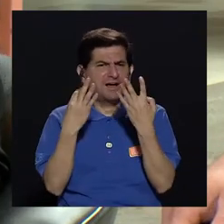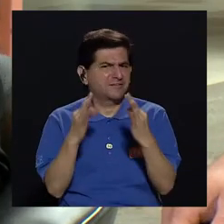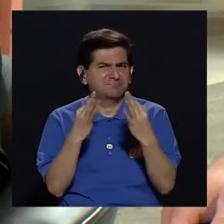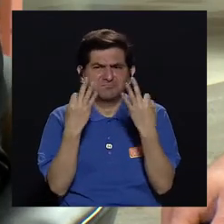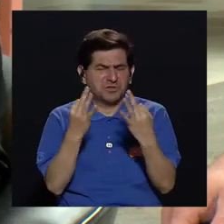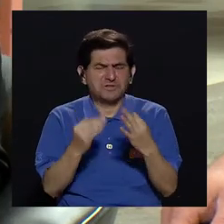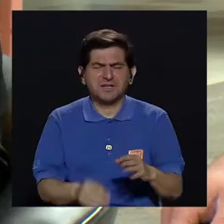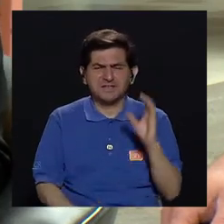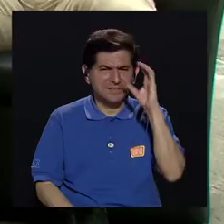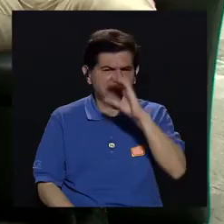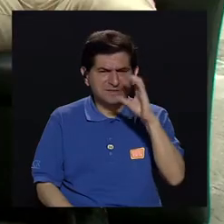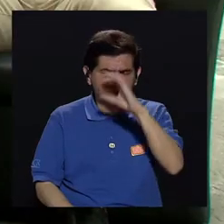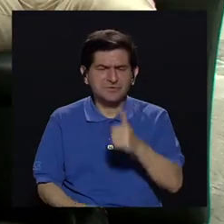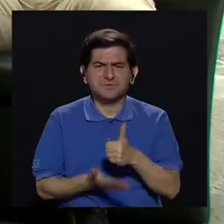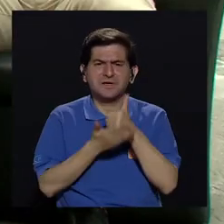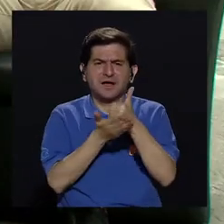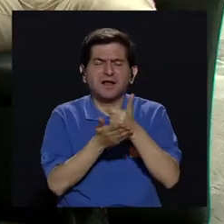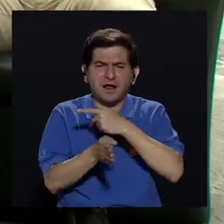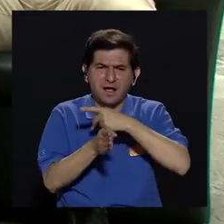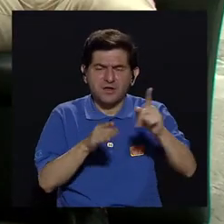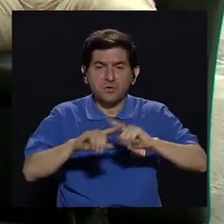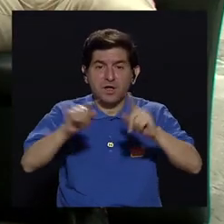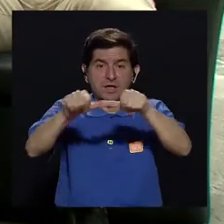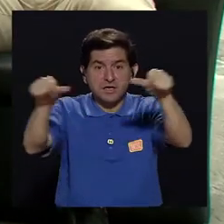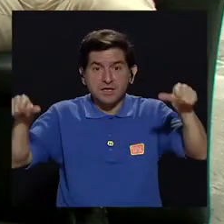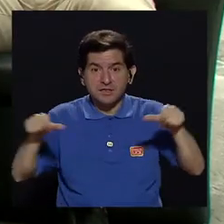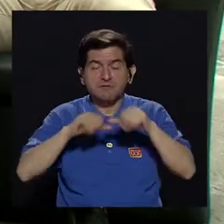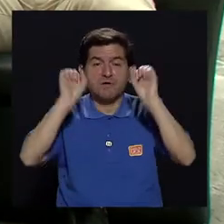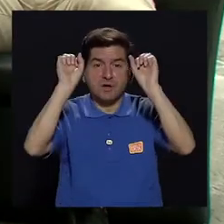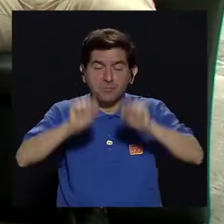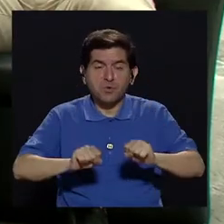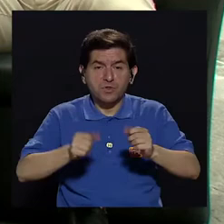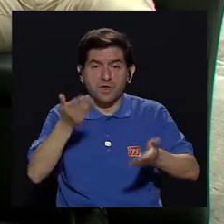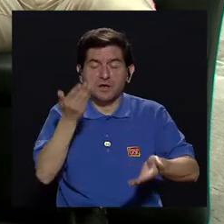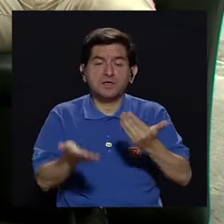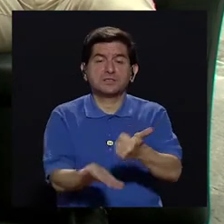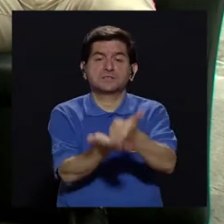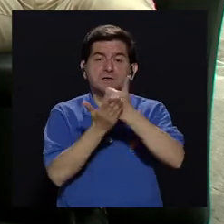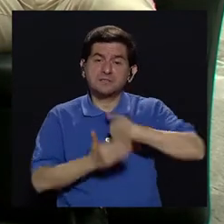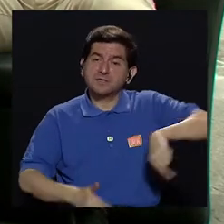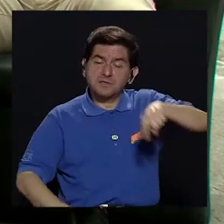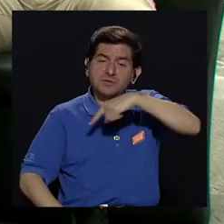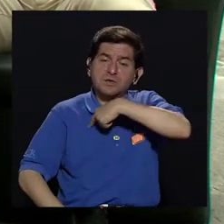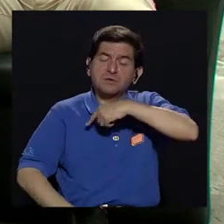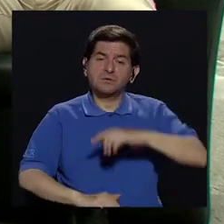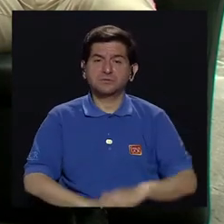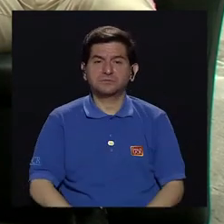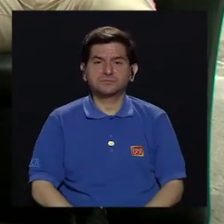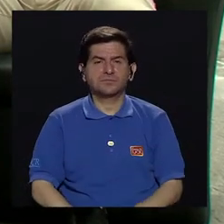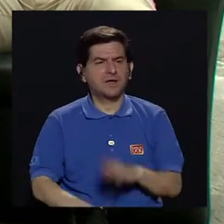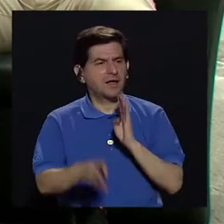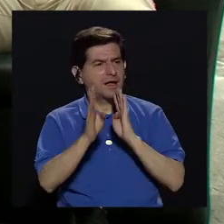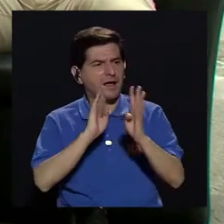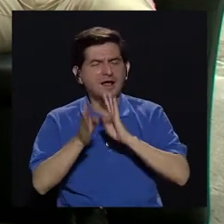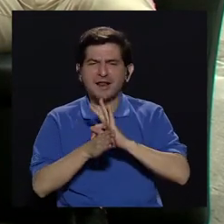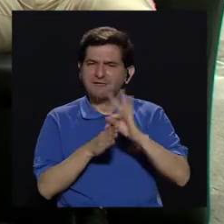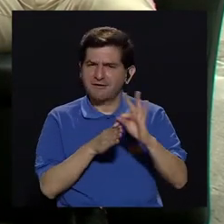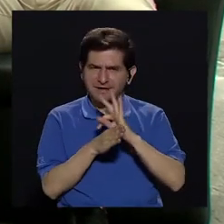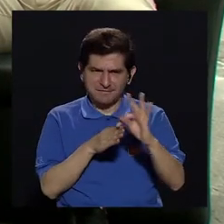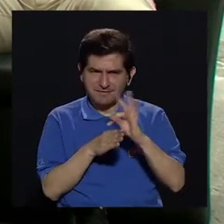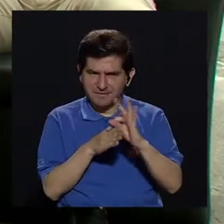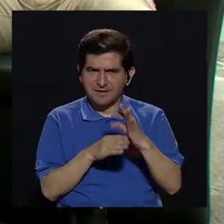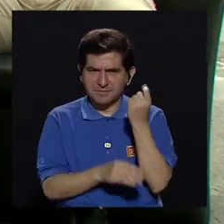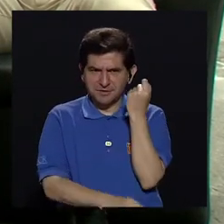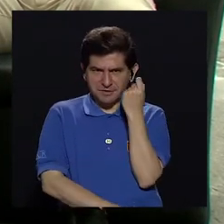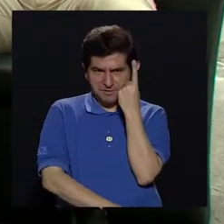esa ayuda realmente profesional y con otras ramas también que nos podrían ayudar, ¿verdad? Cuando hablamos de tratamiento